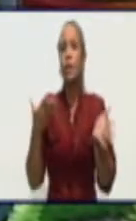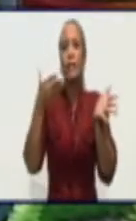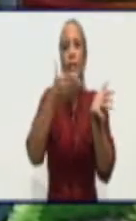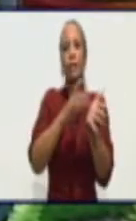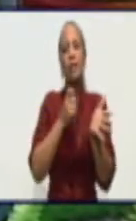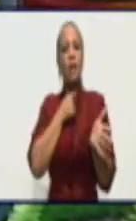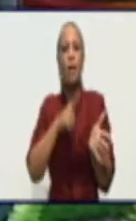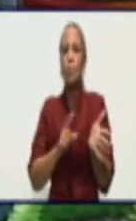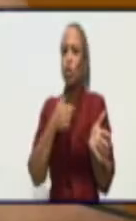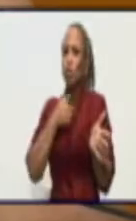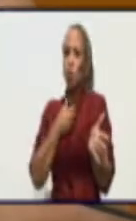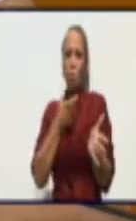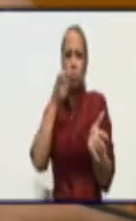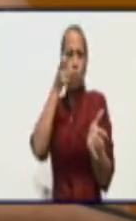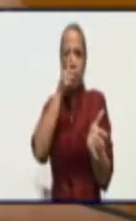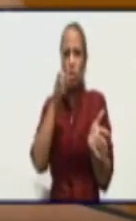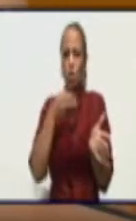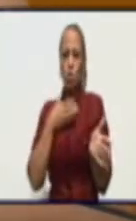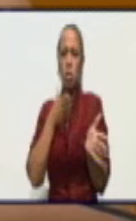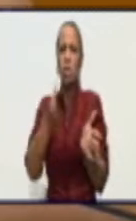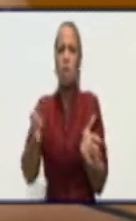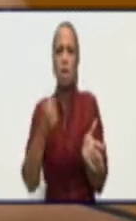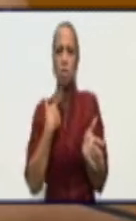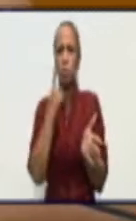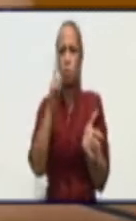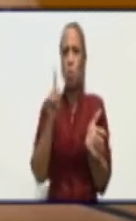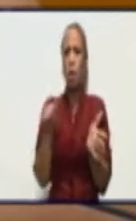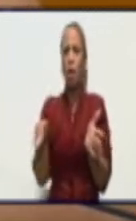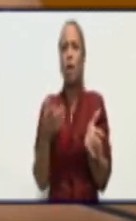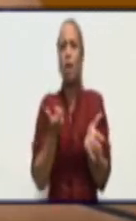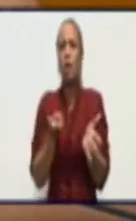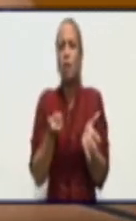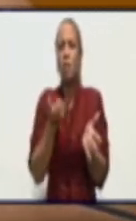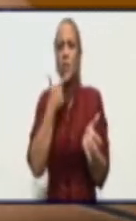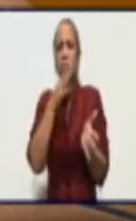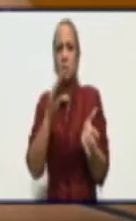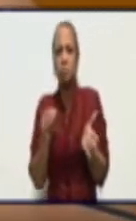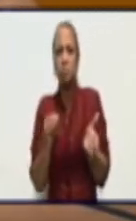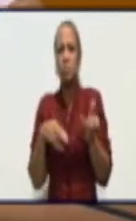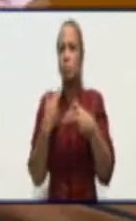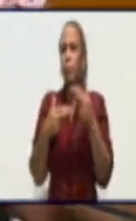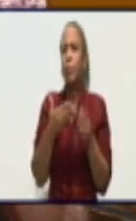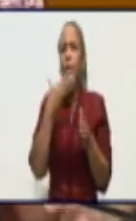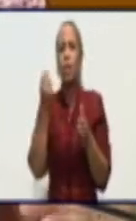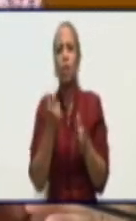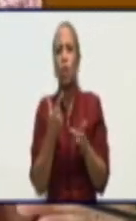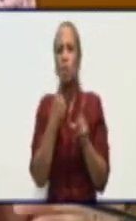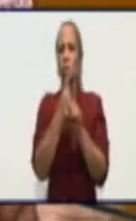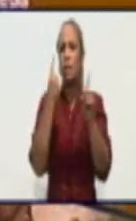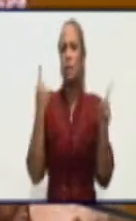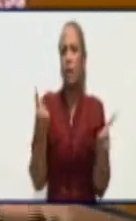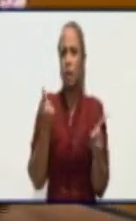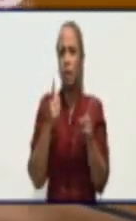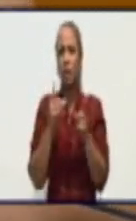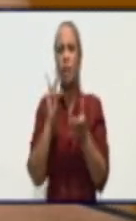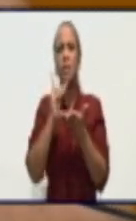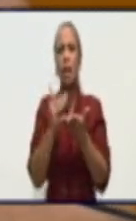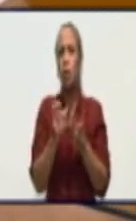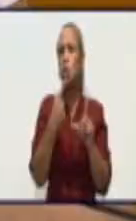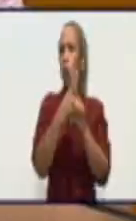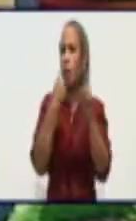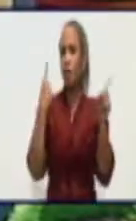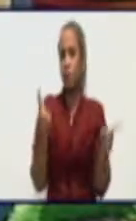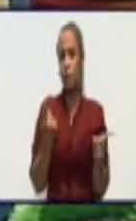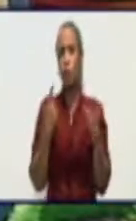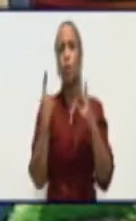un centro de salud porque ya sabemos que ha perdido tiempo en el diagnóstico aislamiento y las consecuencias que eso